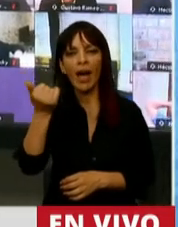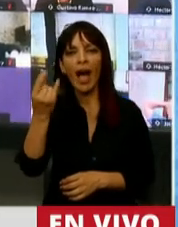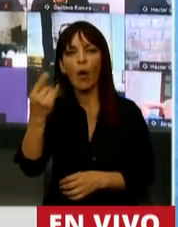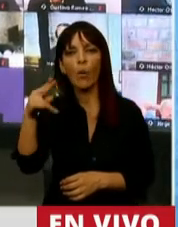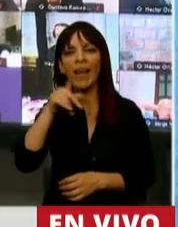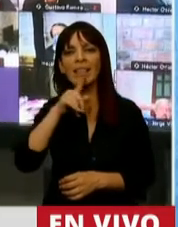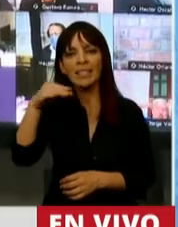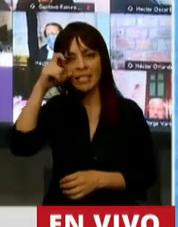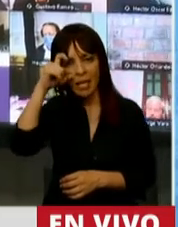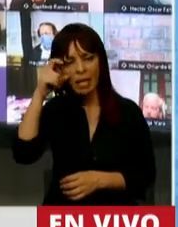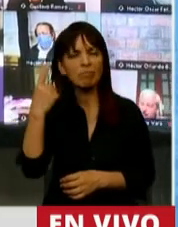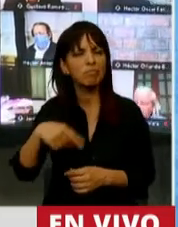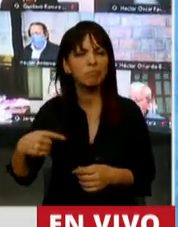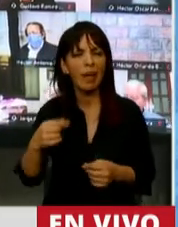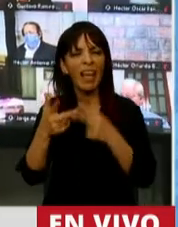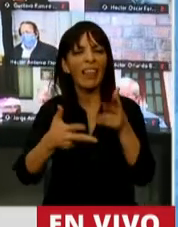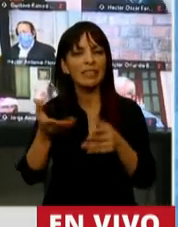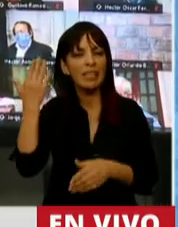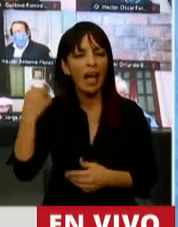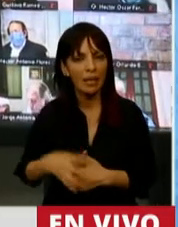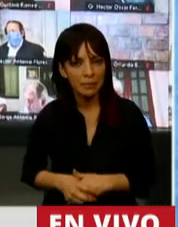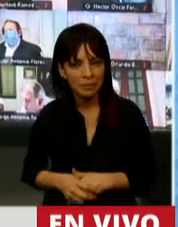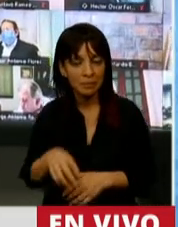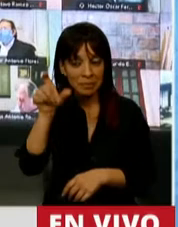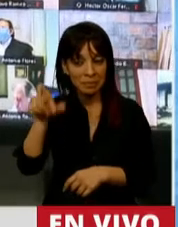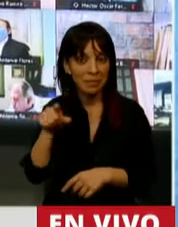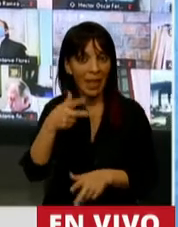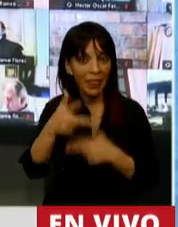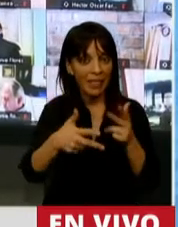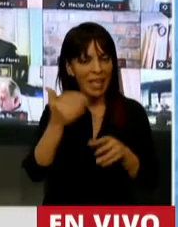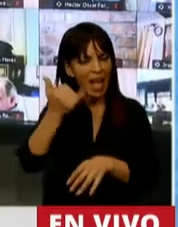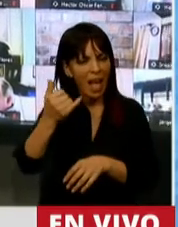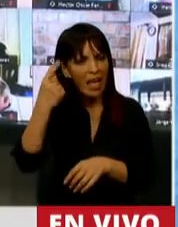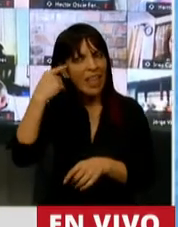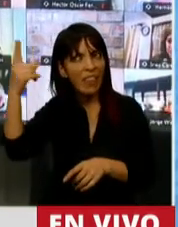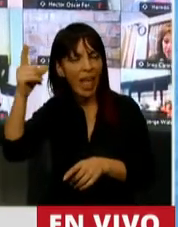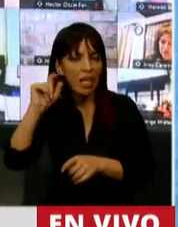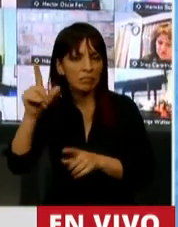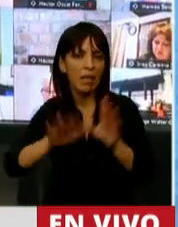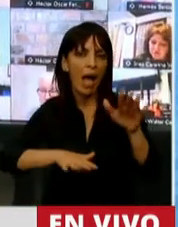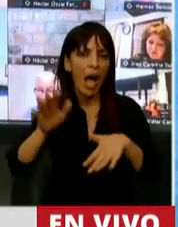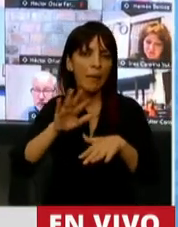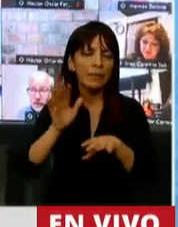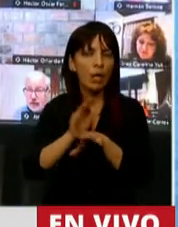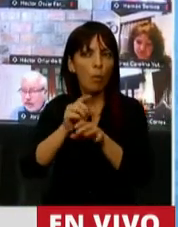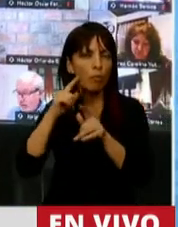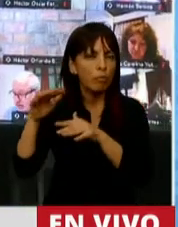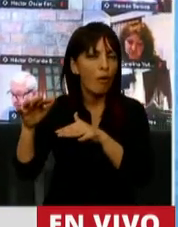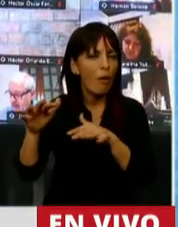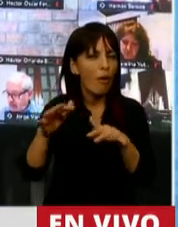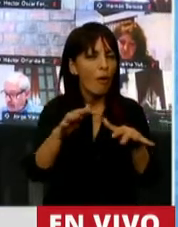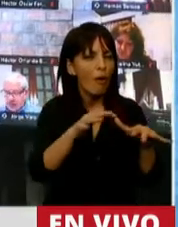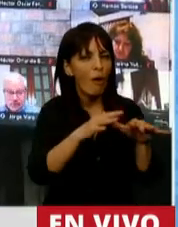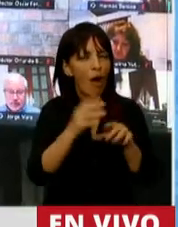¿Qué nos decía Jauretche? Nos hablaba de que hay ideas que muchas veces se hacen repiquetear, no